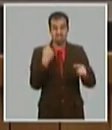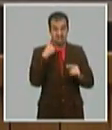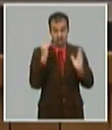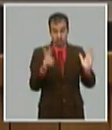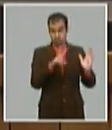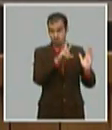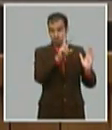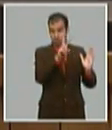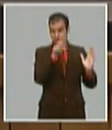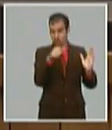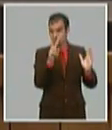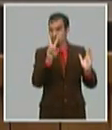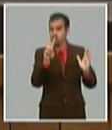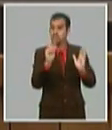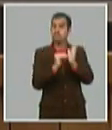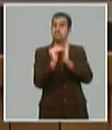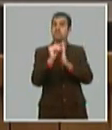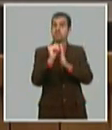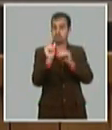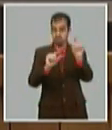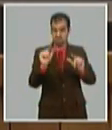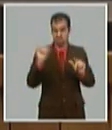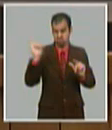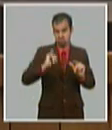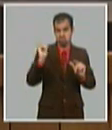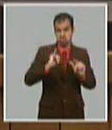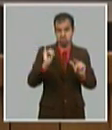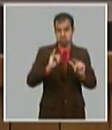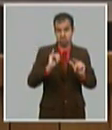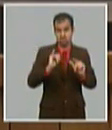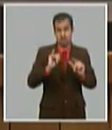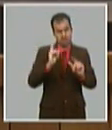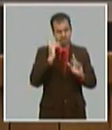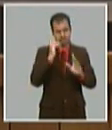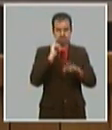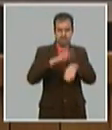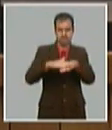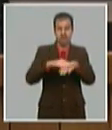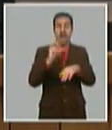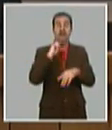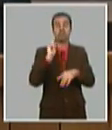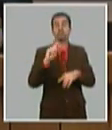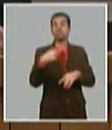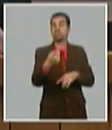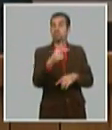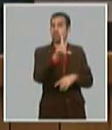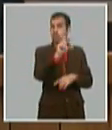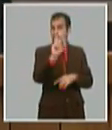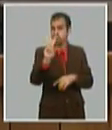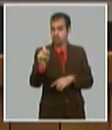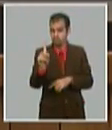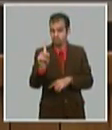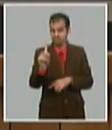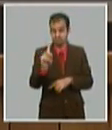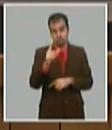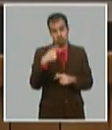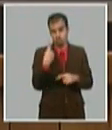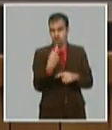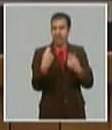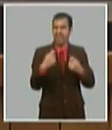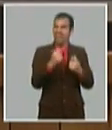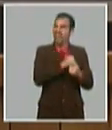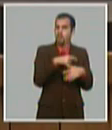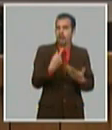duplicar, en el 2021, perdón, llegar a 2,2 millones de visitantes en el 2021 es duplicar la cifra del